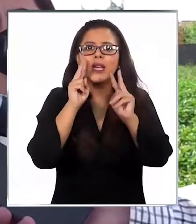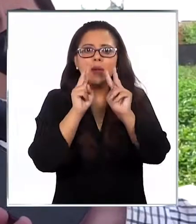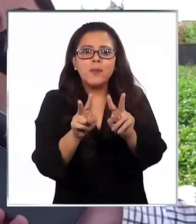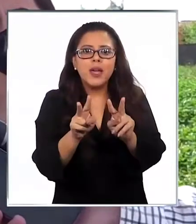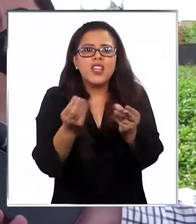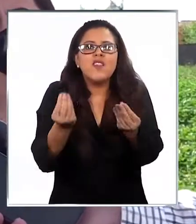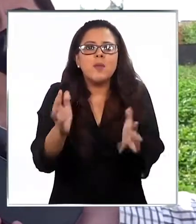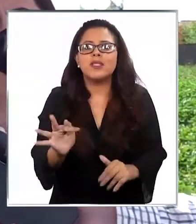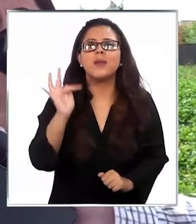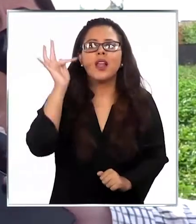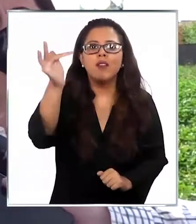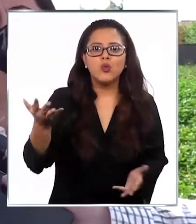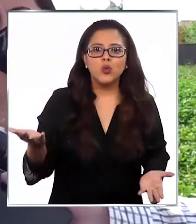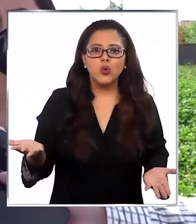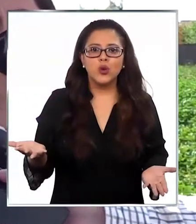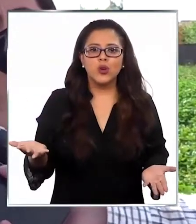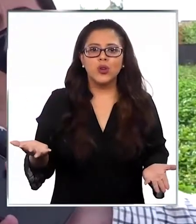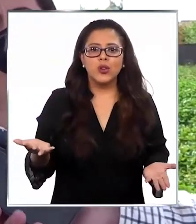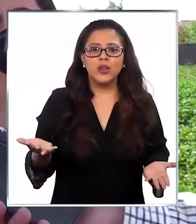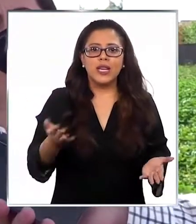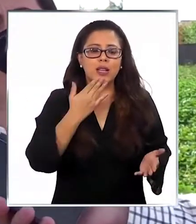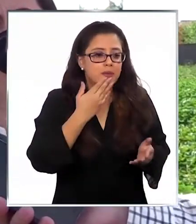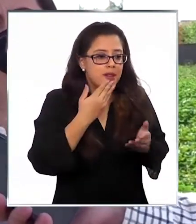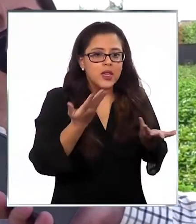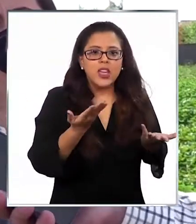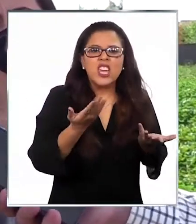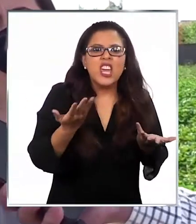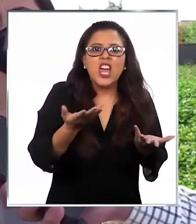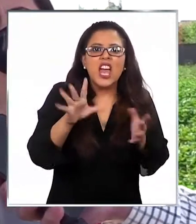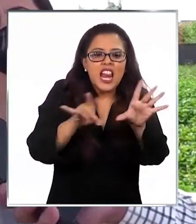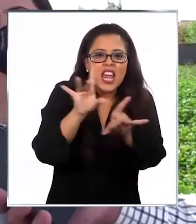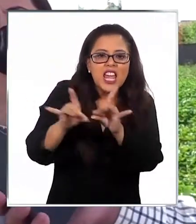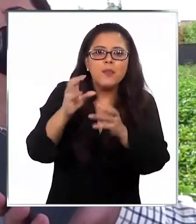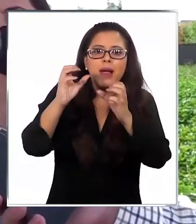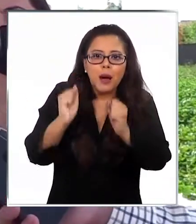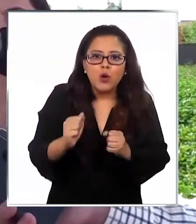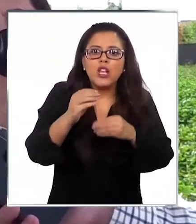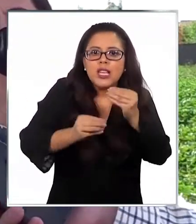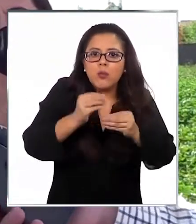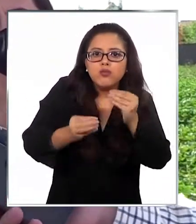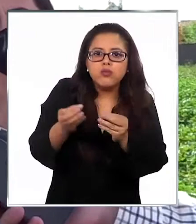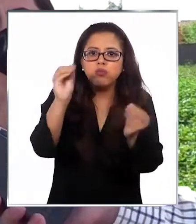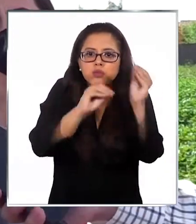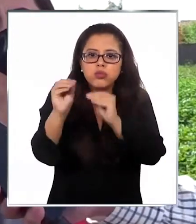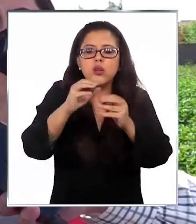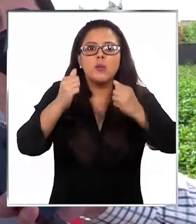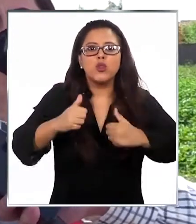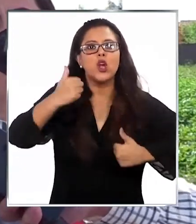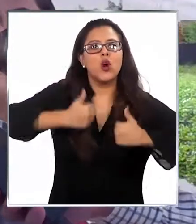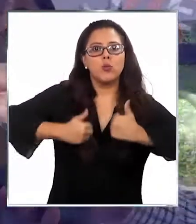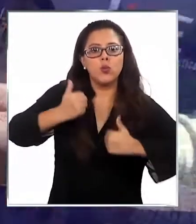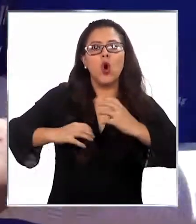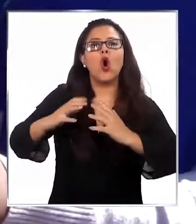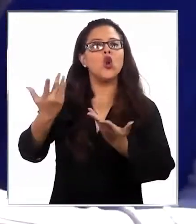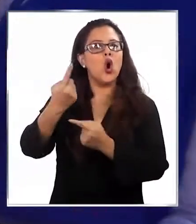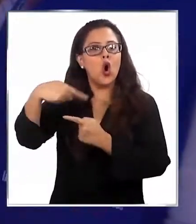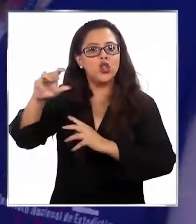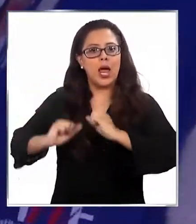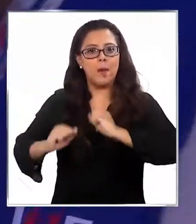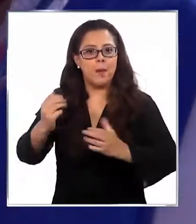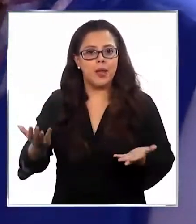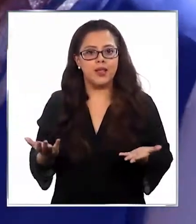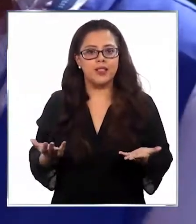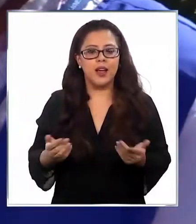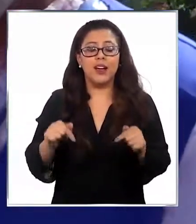nichos hay para futuro, sea, qué rubro elegir para producir, porque es importante saber eso para poder competir con los grandes productores.